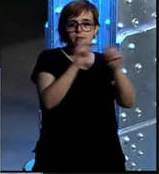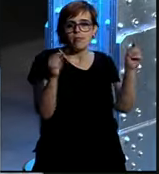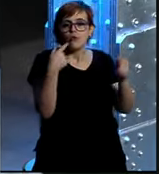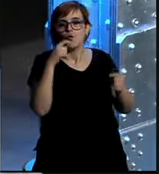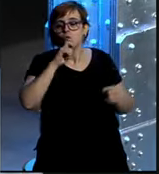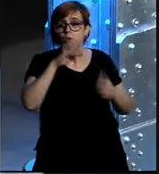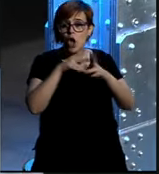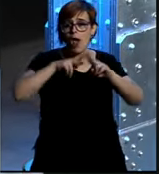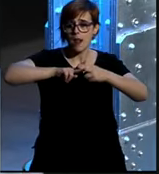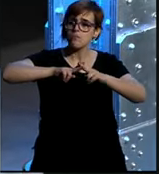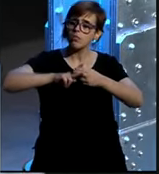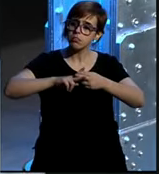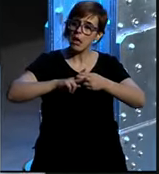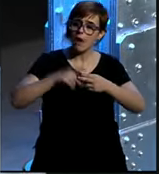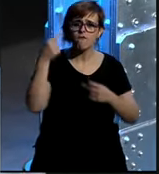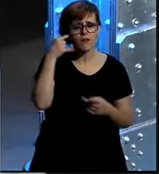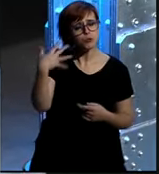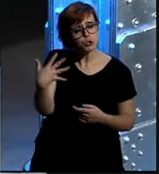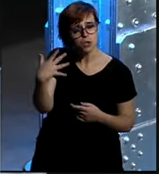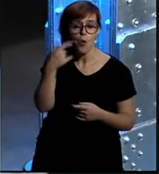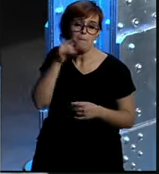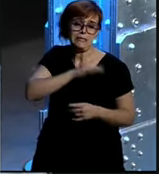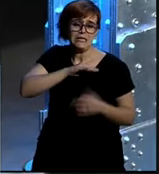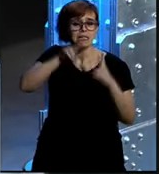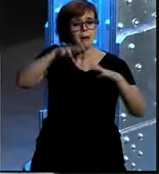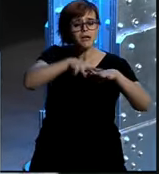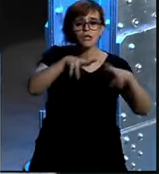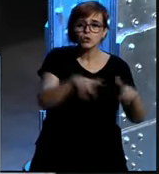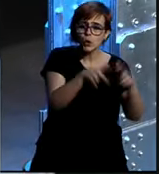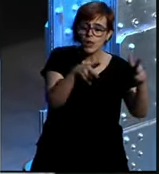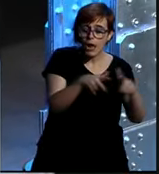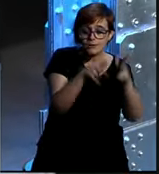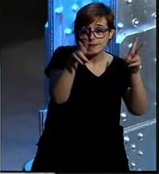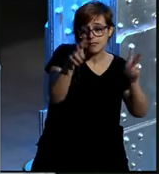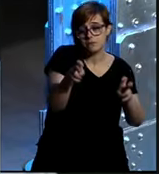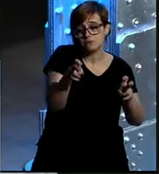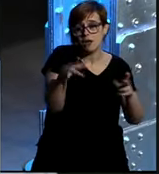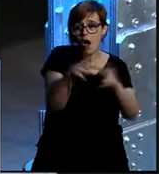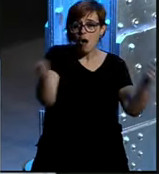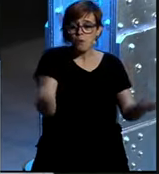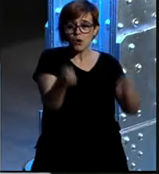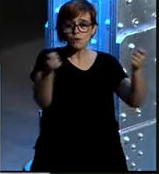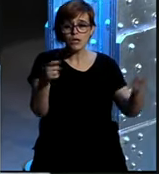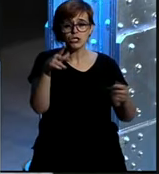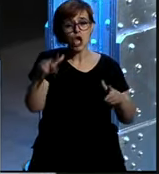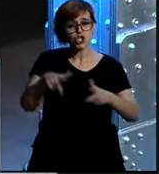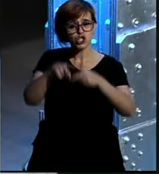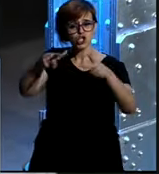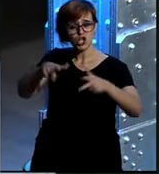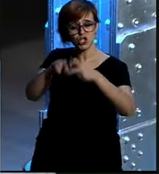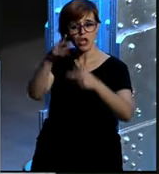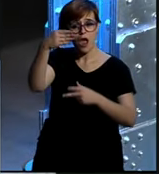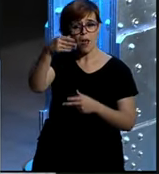hay una herramienta bastante famosa o extendida en el mundo de las redes sociales que la promueve una empresa que se llama Social Bakers